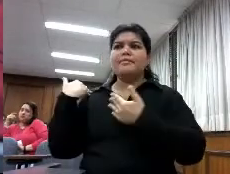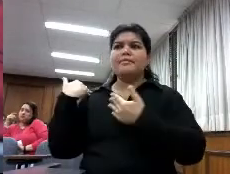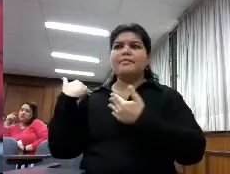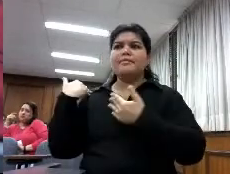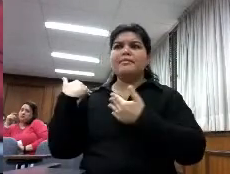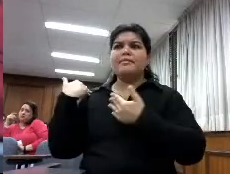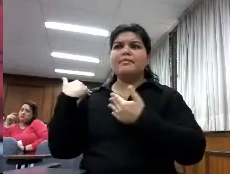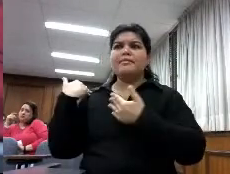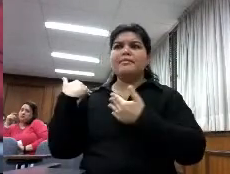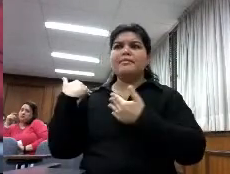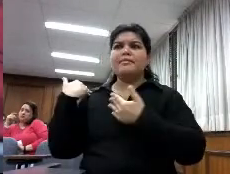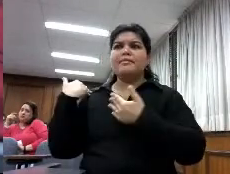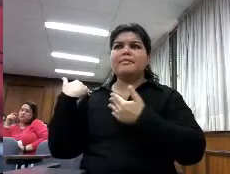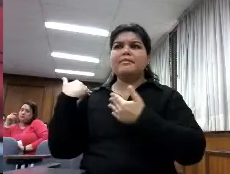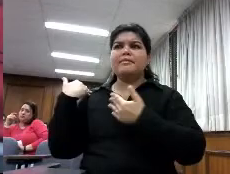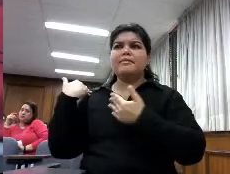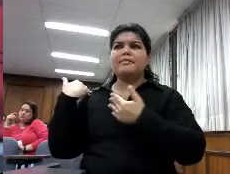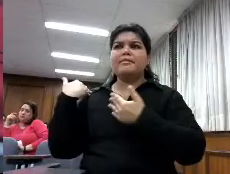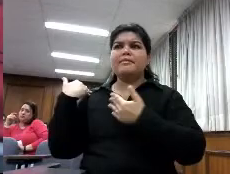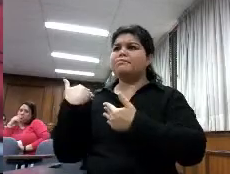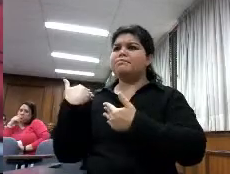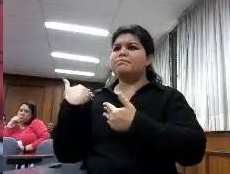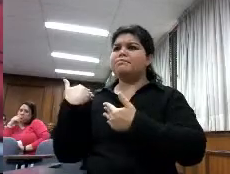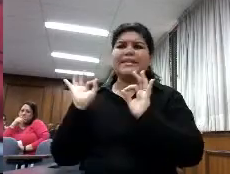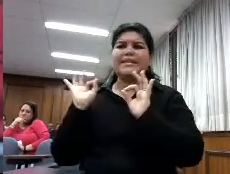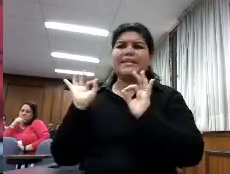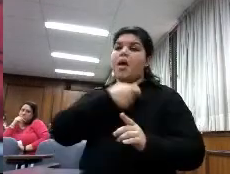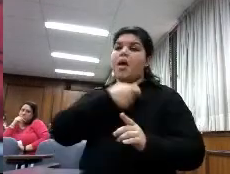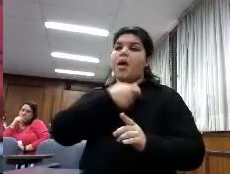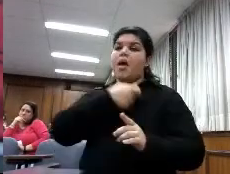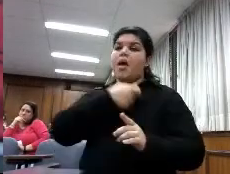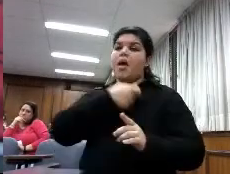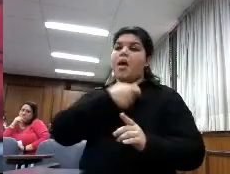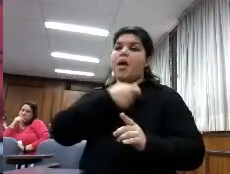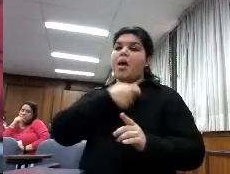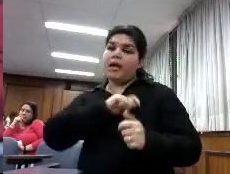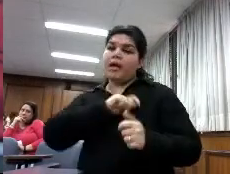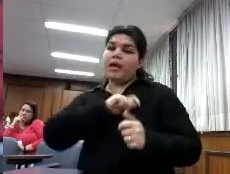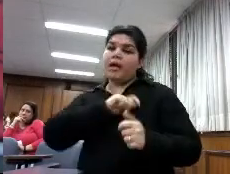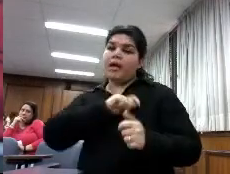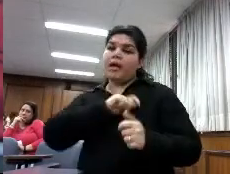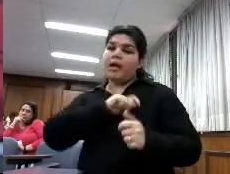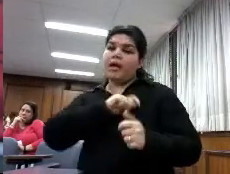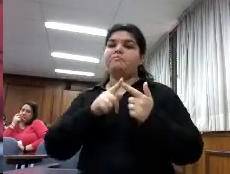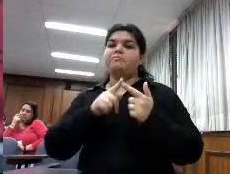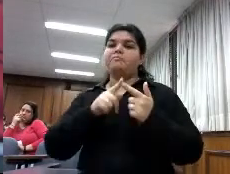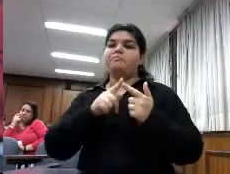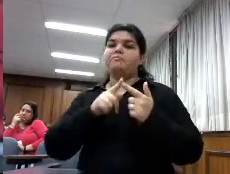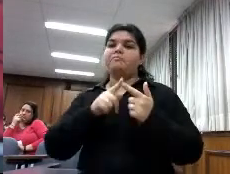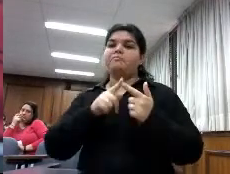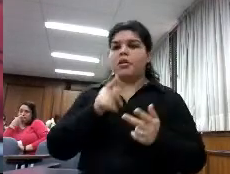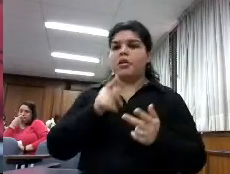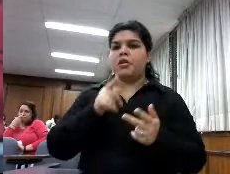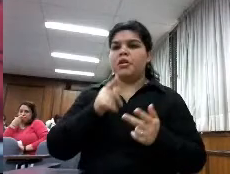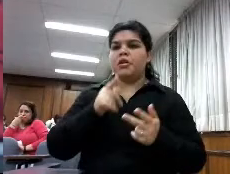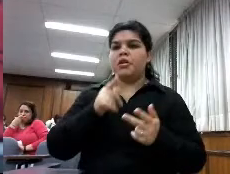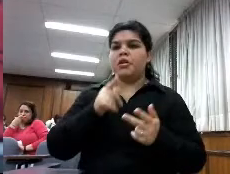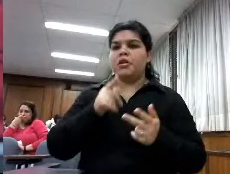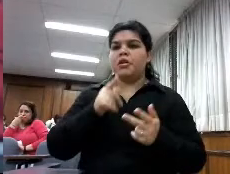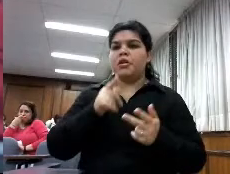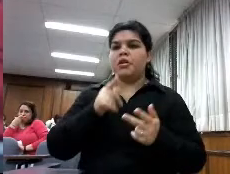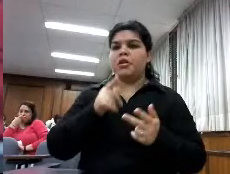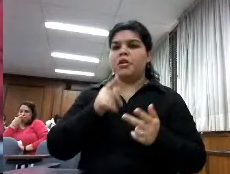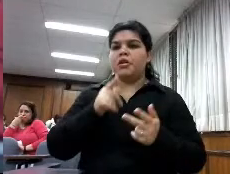España sobre Estados Unidos sobre muchos países de Europa en la región